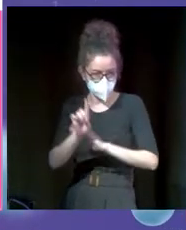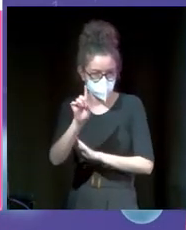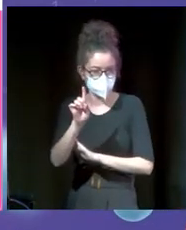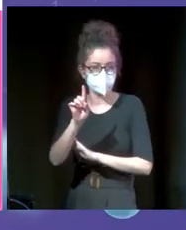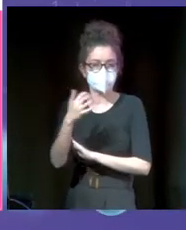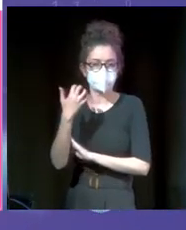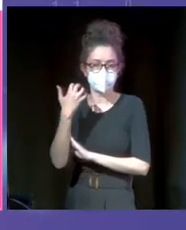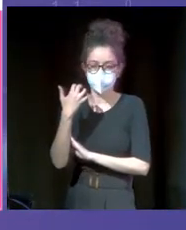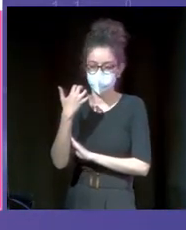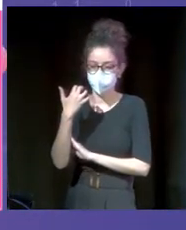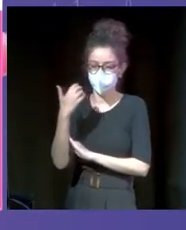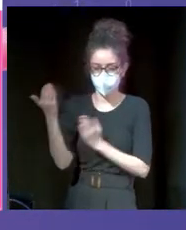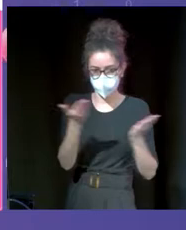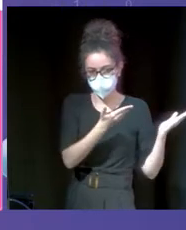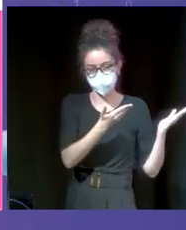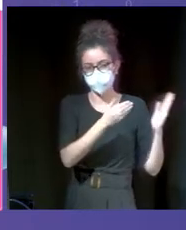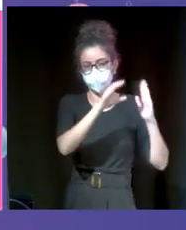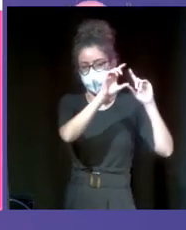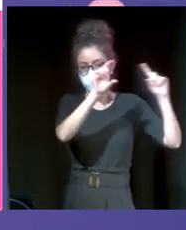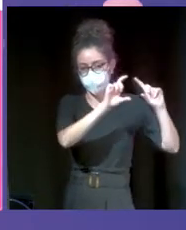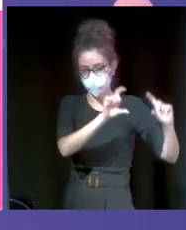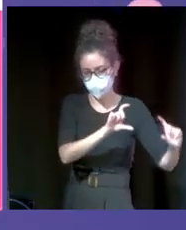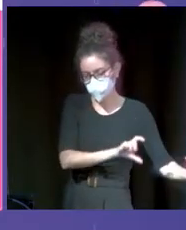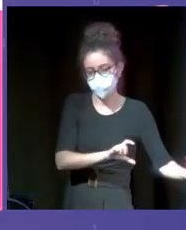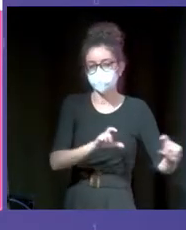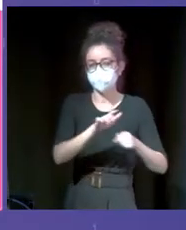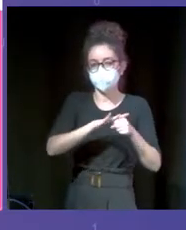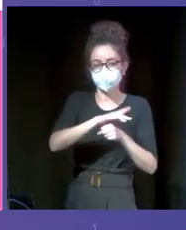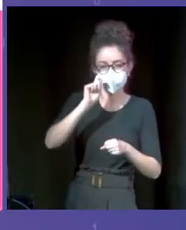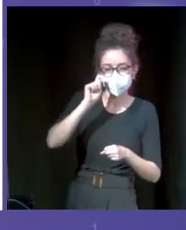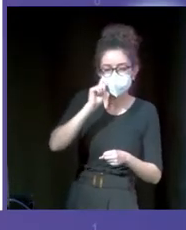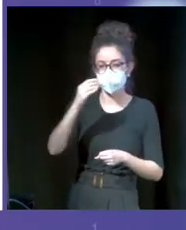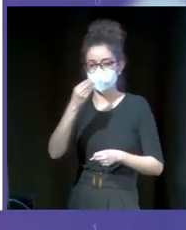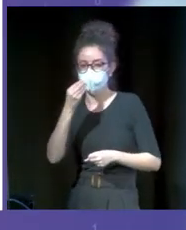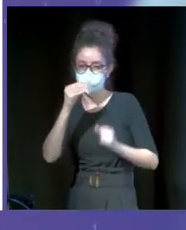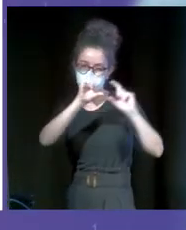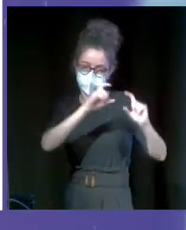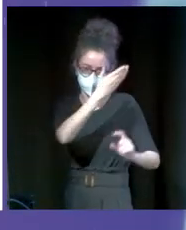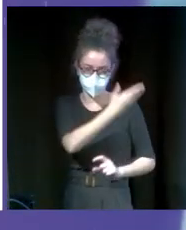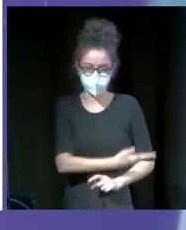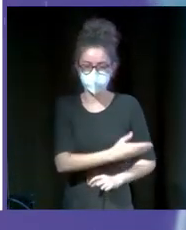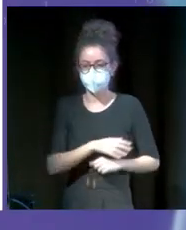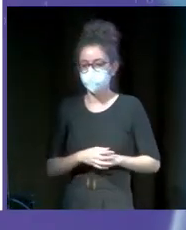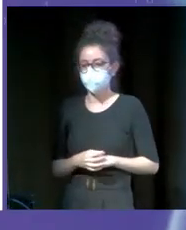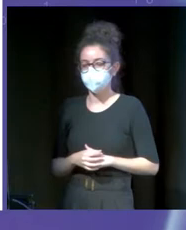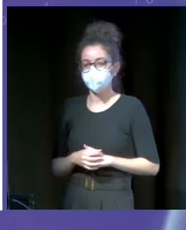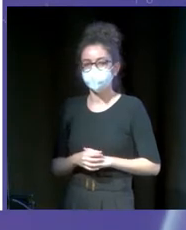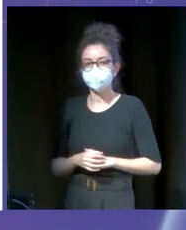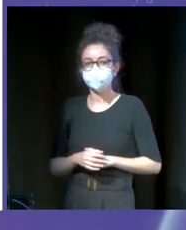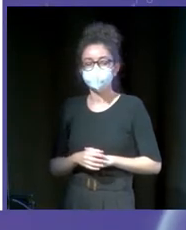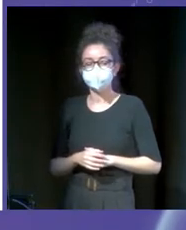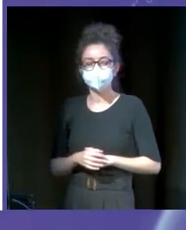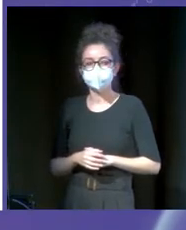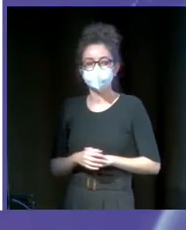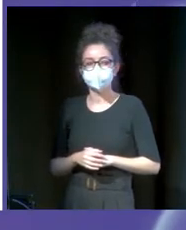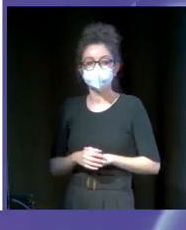fue la banca, clientes de aeronáutica, del sector turismo y del sector alimentario. Pero a nosotros nos marcó,